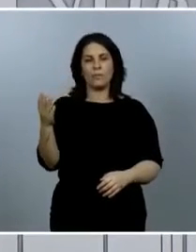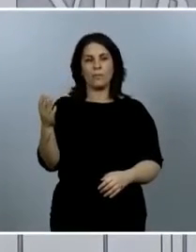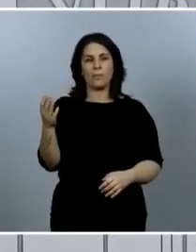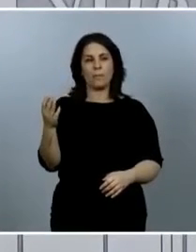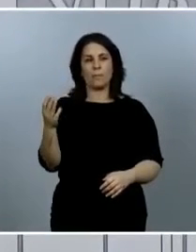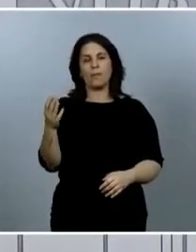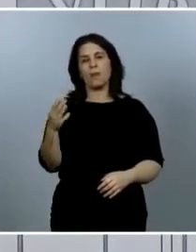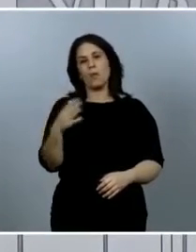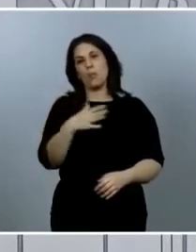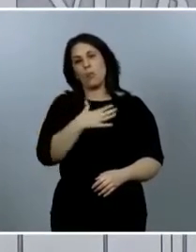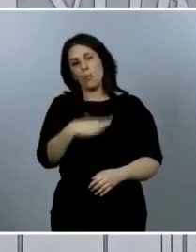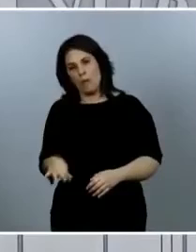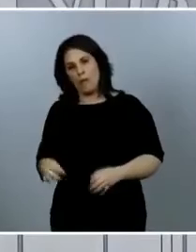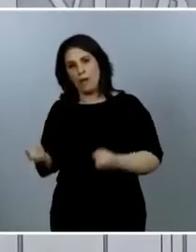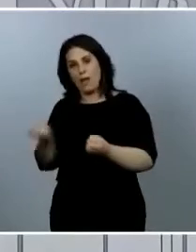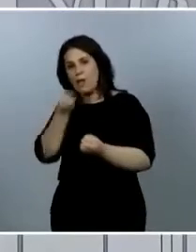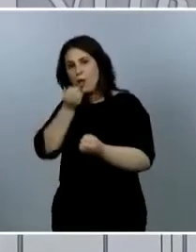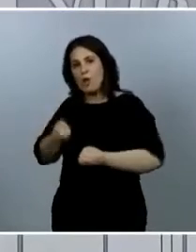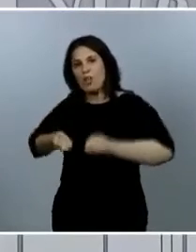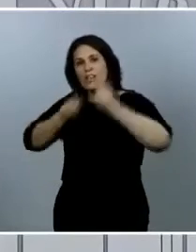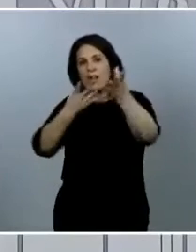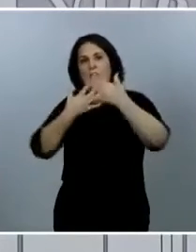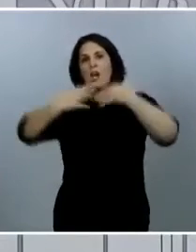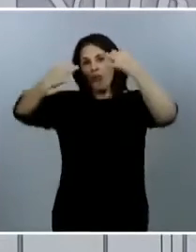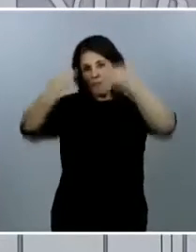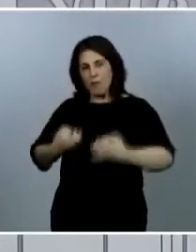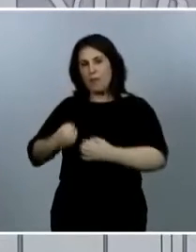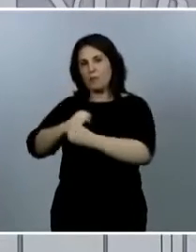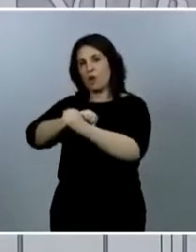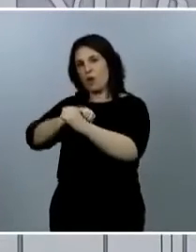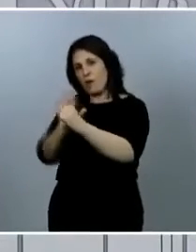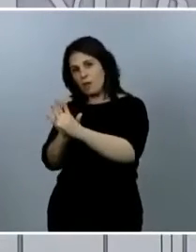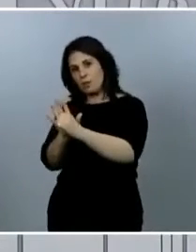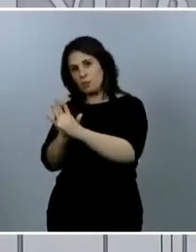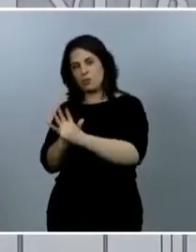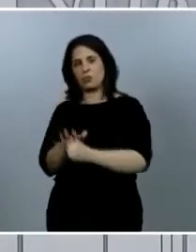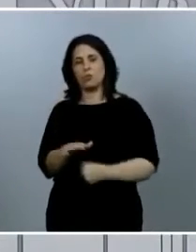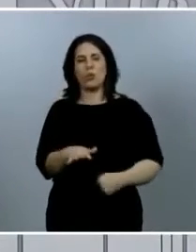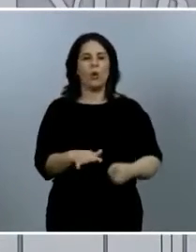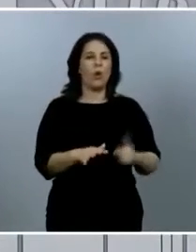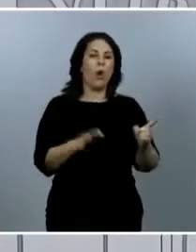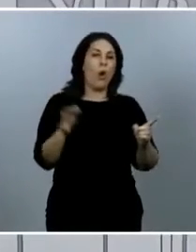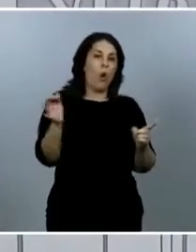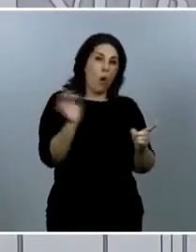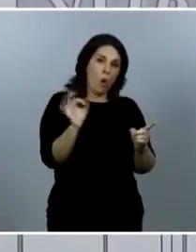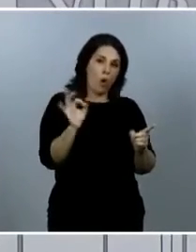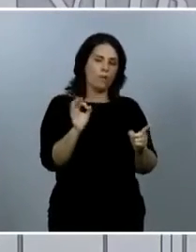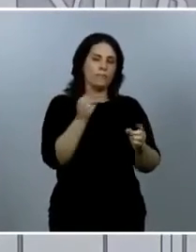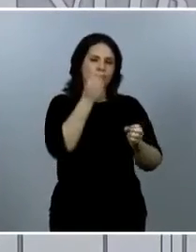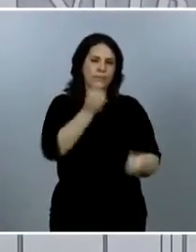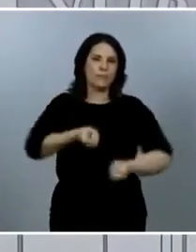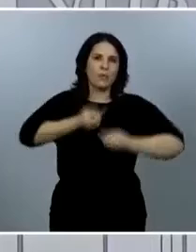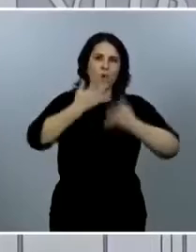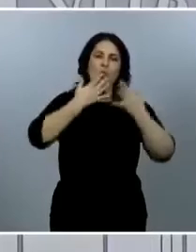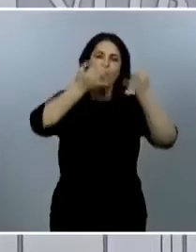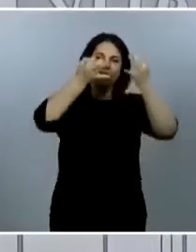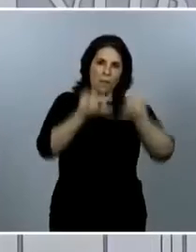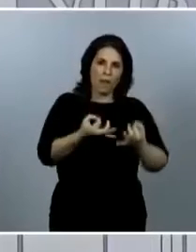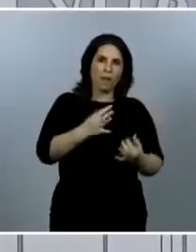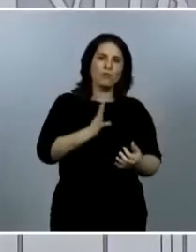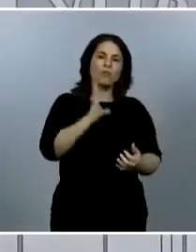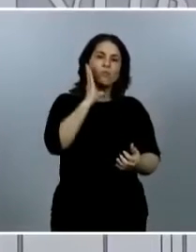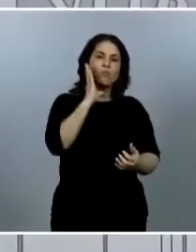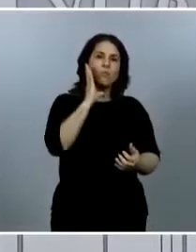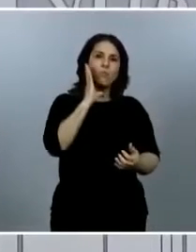notificar los casos confirmados por coronavirus en otros casos se notificaron los casos confirmados y los